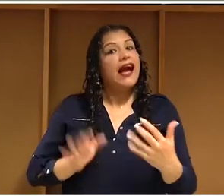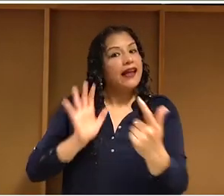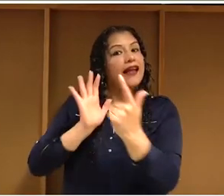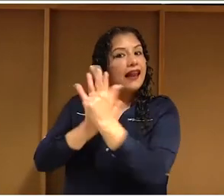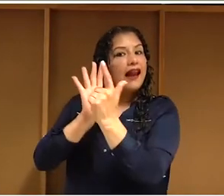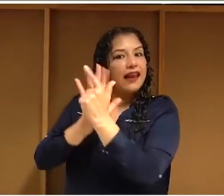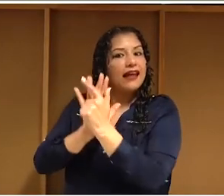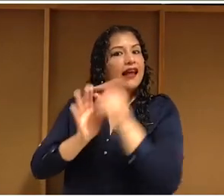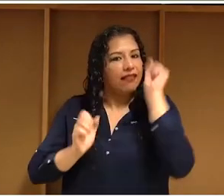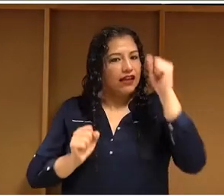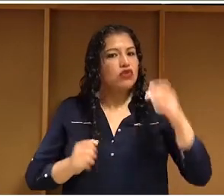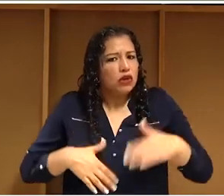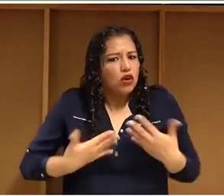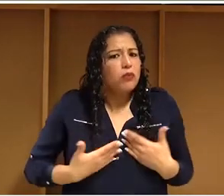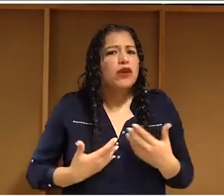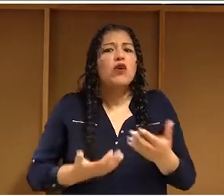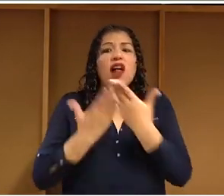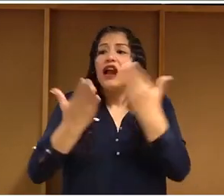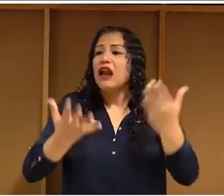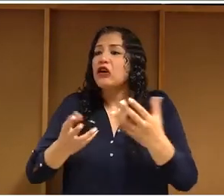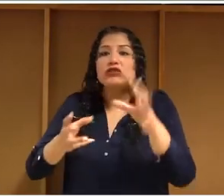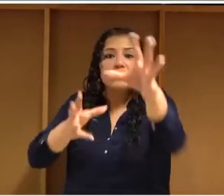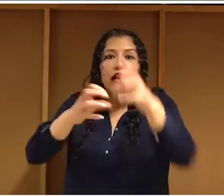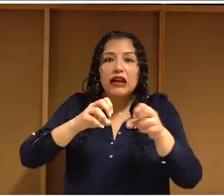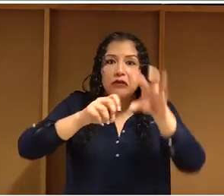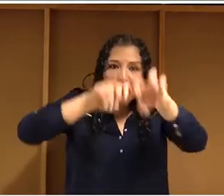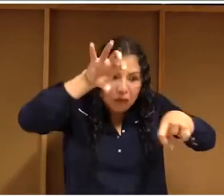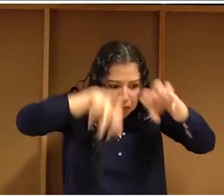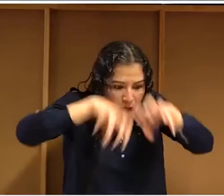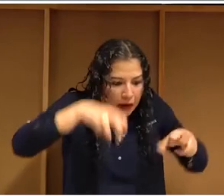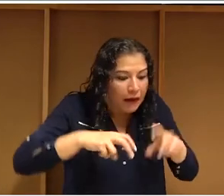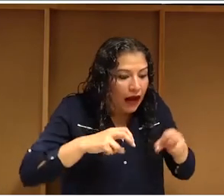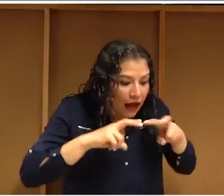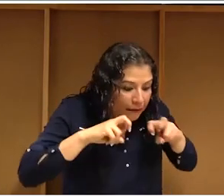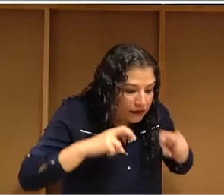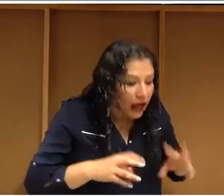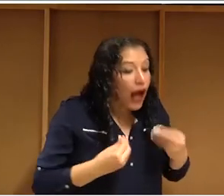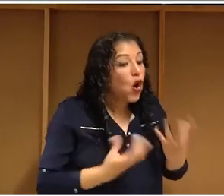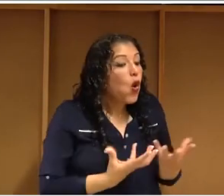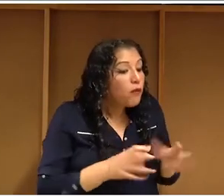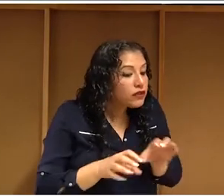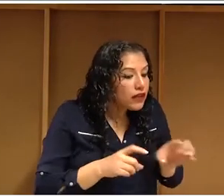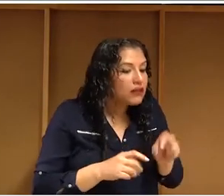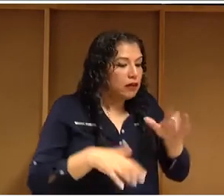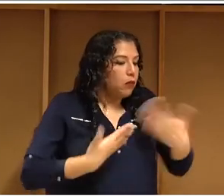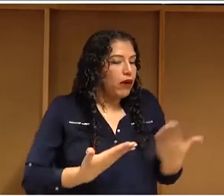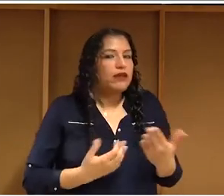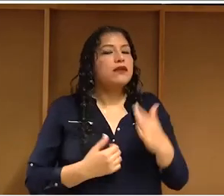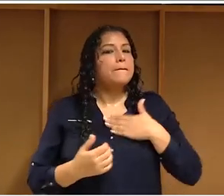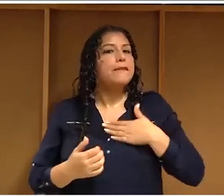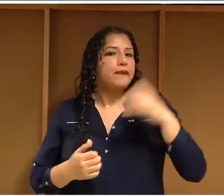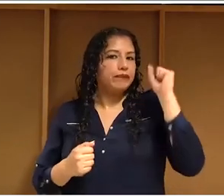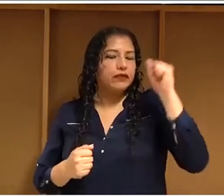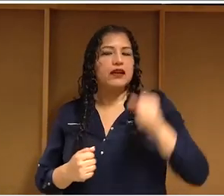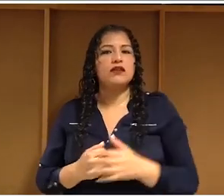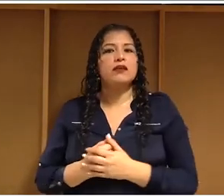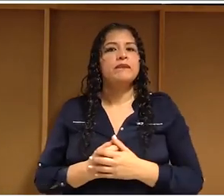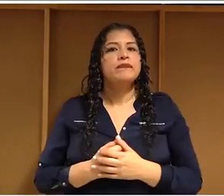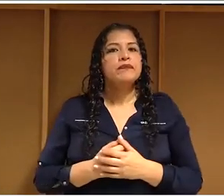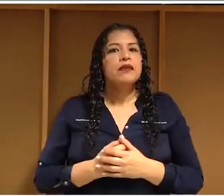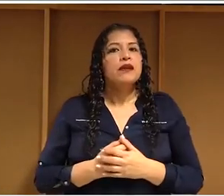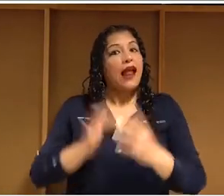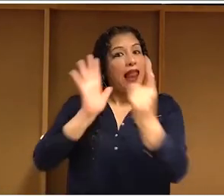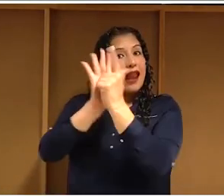se ejerce mucho en el ámbito educativo de la misma manera en términos de uso recreativo tenemos derecho a comprarnos un dron